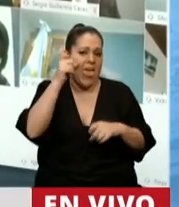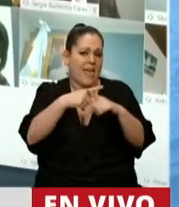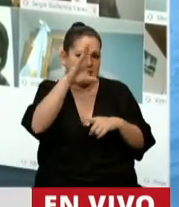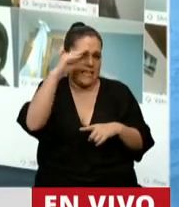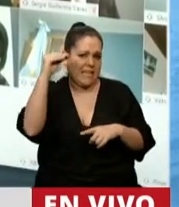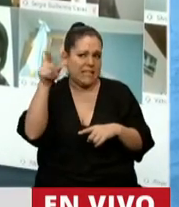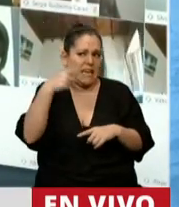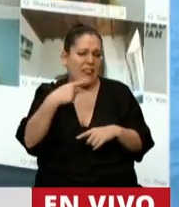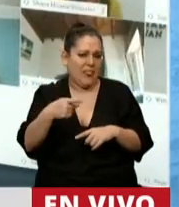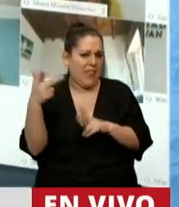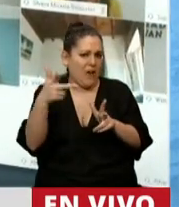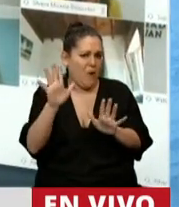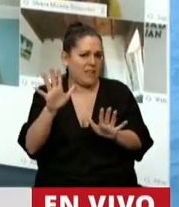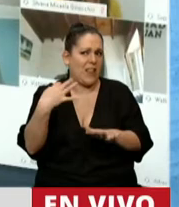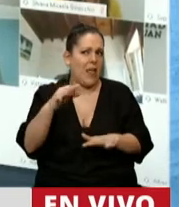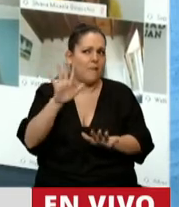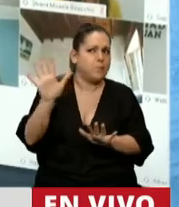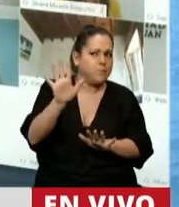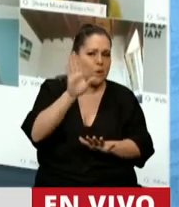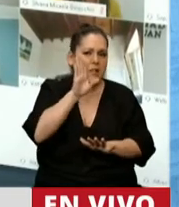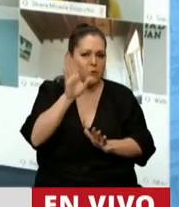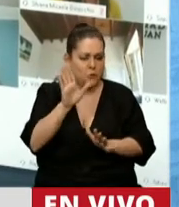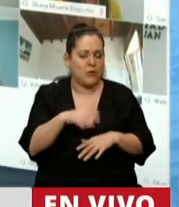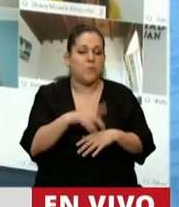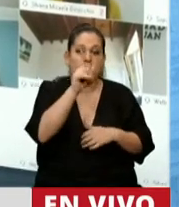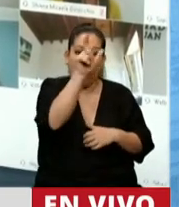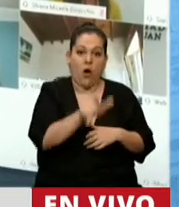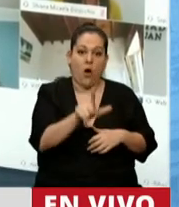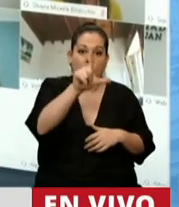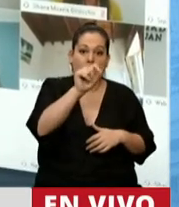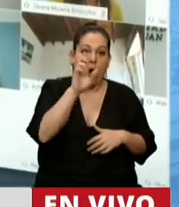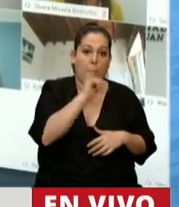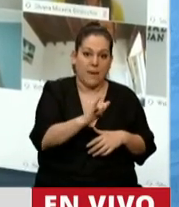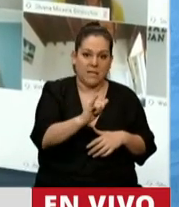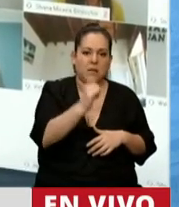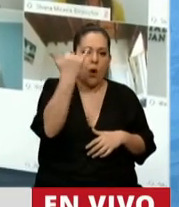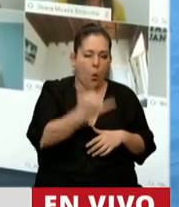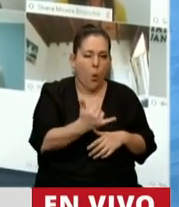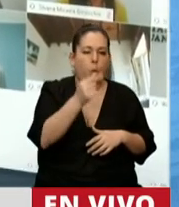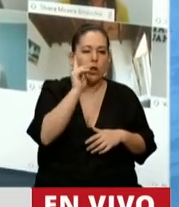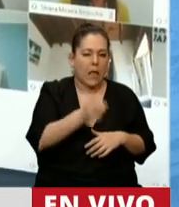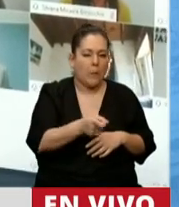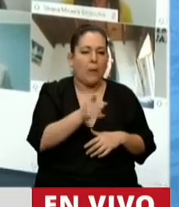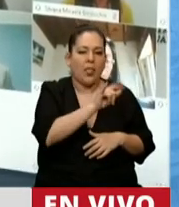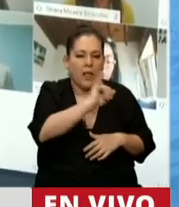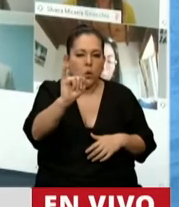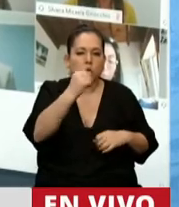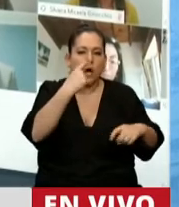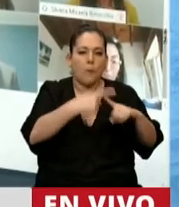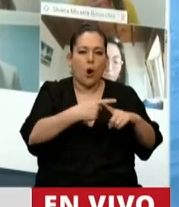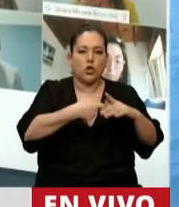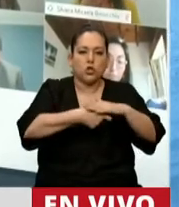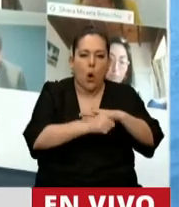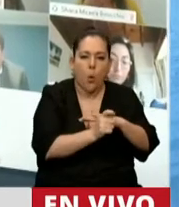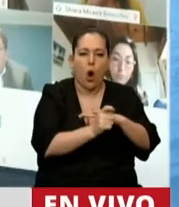Es un empresario que, por ejemplo, tuvo una causa por sobornos, por la compra de una empresa muy importante, de Petrobras, se lo investigaba en